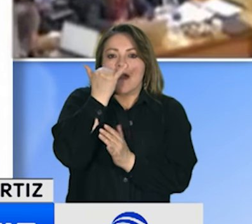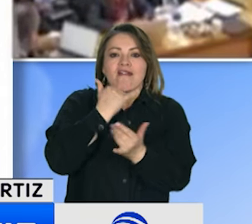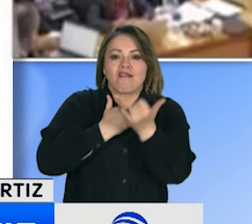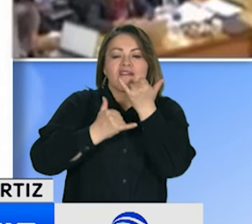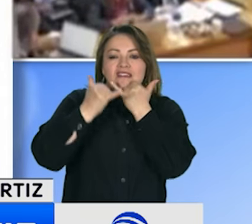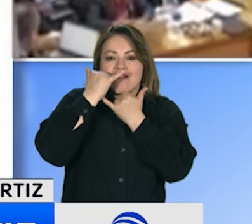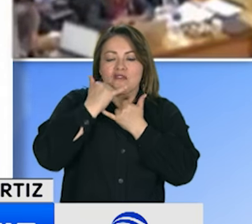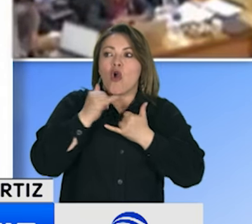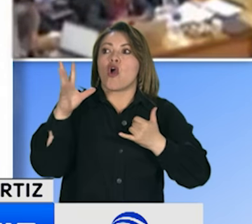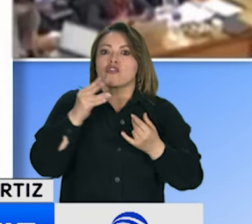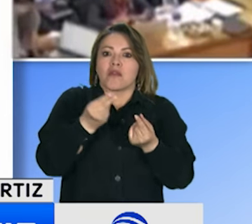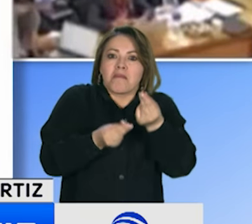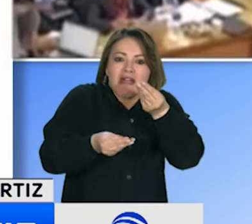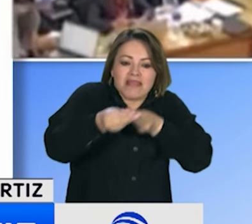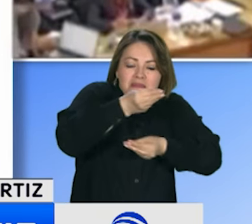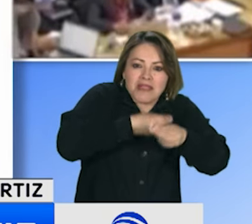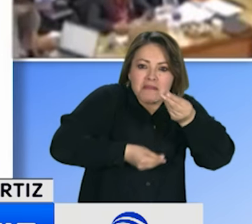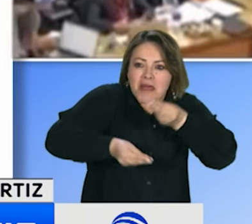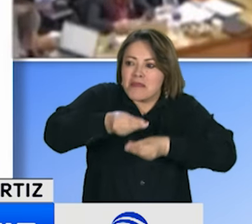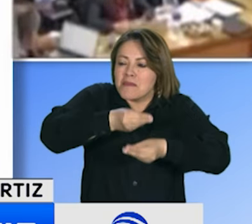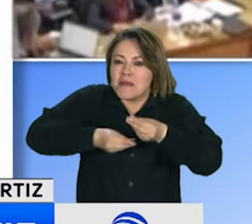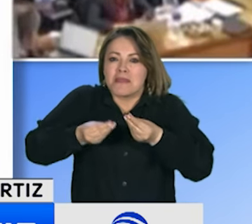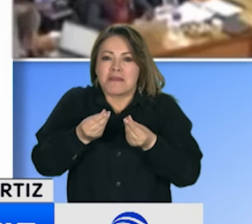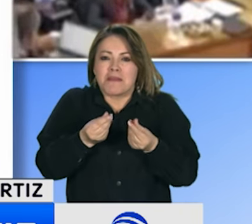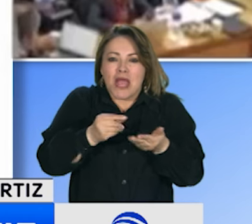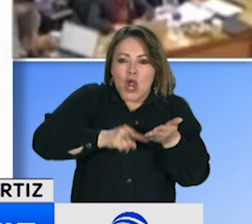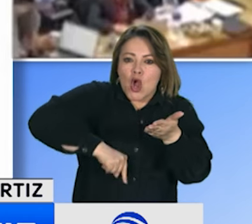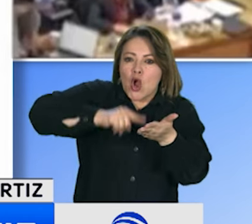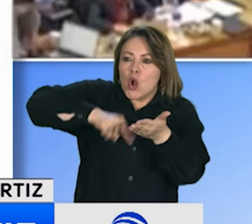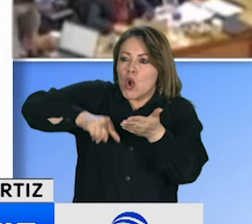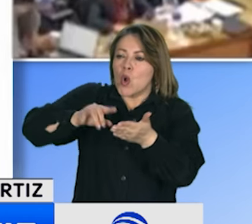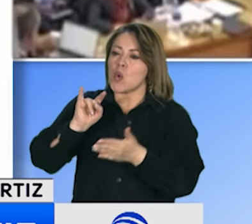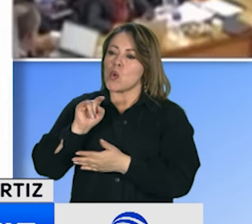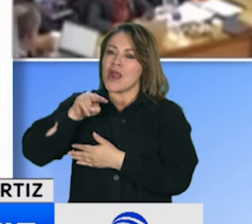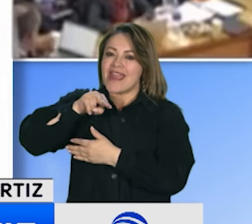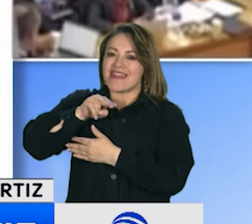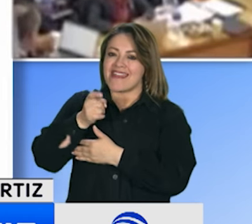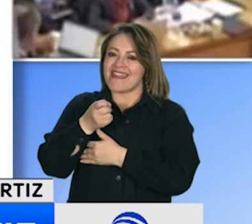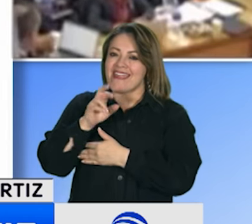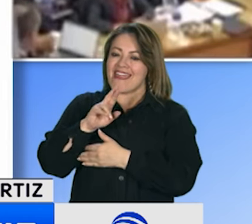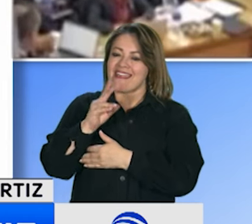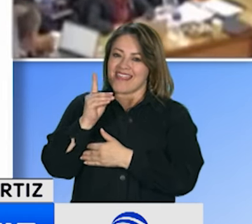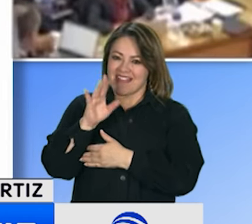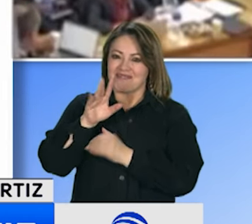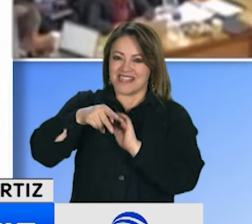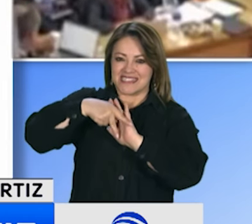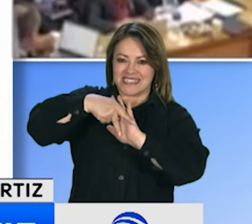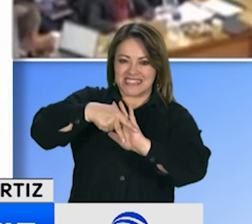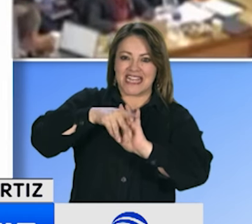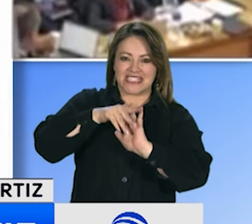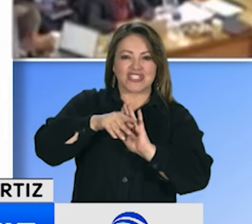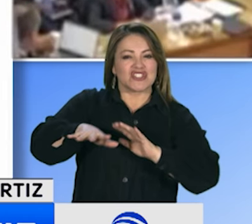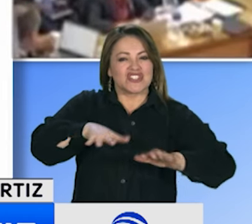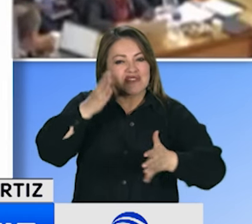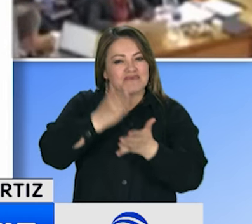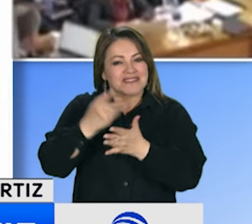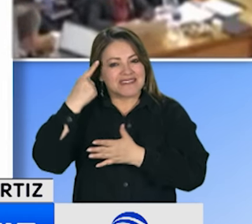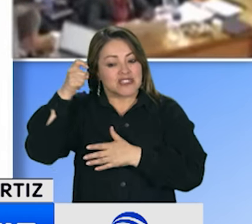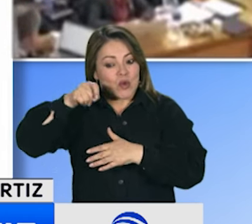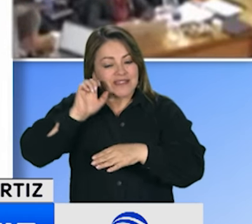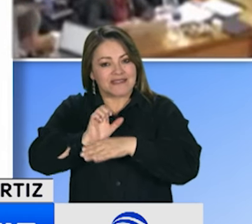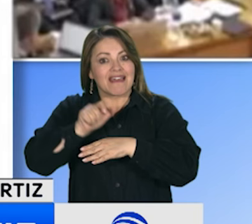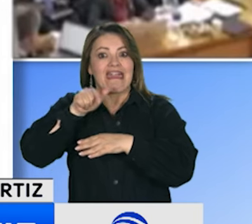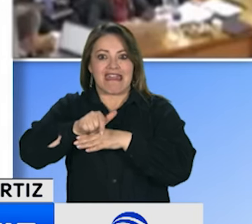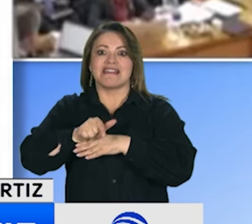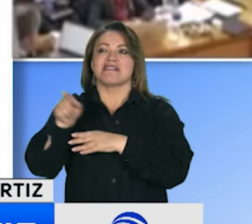para obtener recursos ilícitos de la contratación de la UNGRD que estaban destinados a satisfacer las